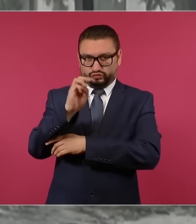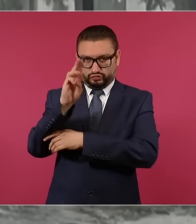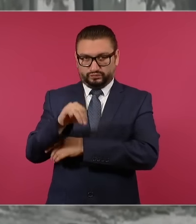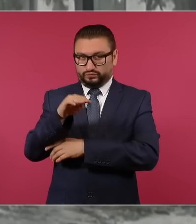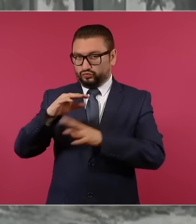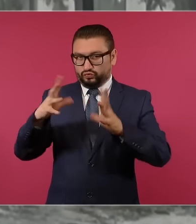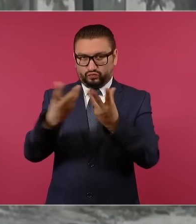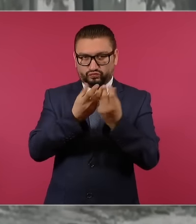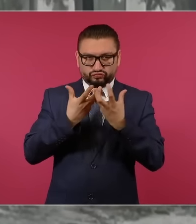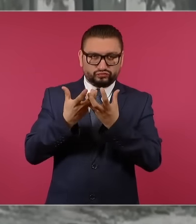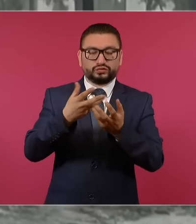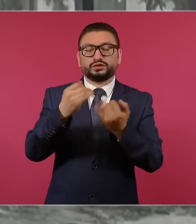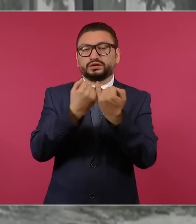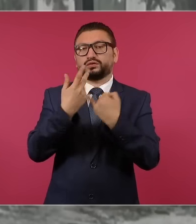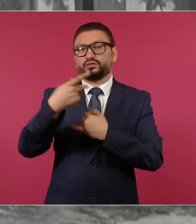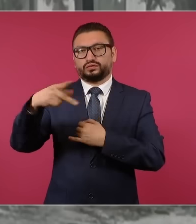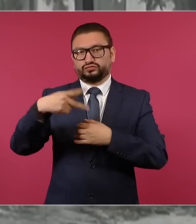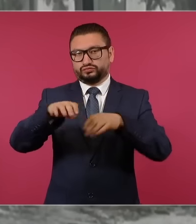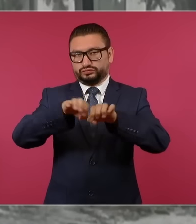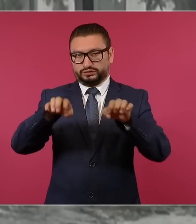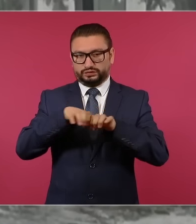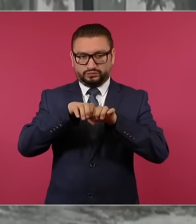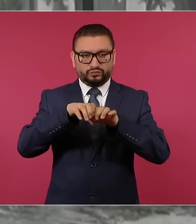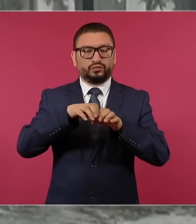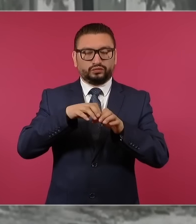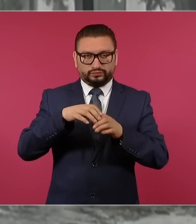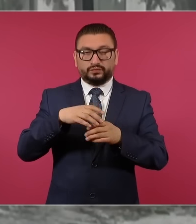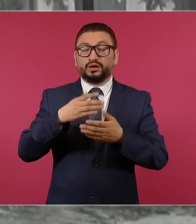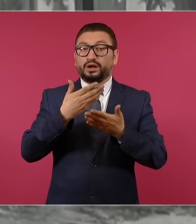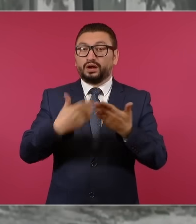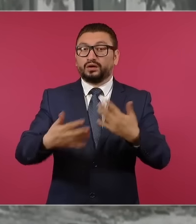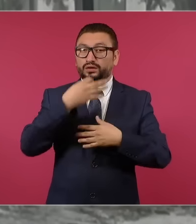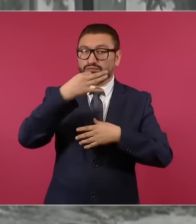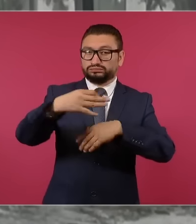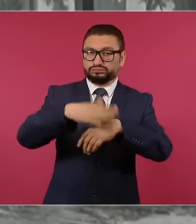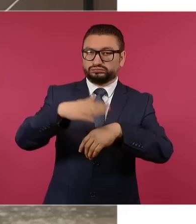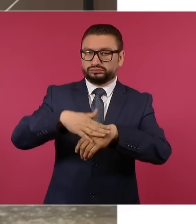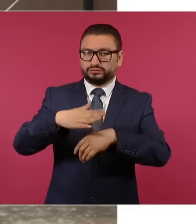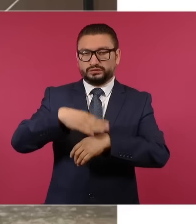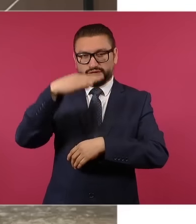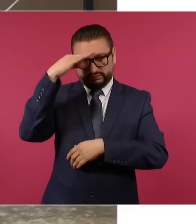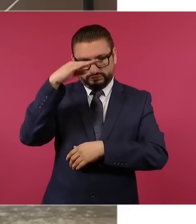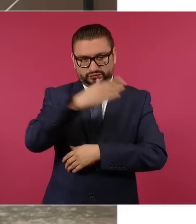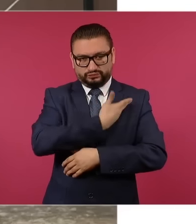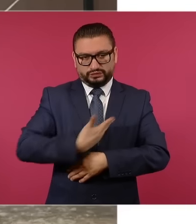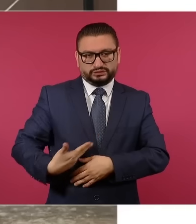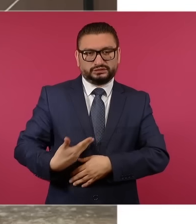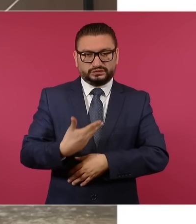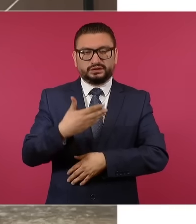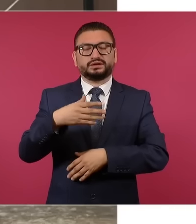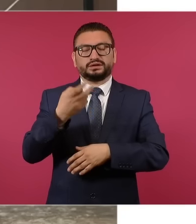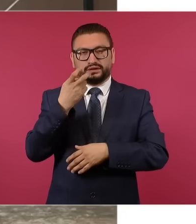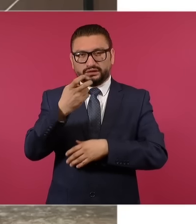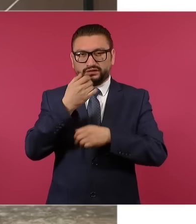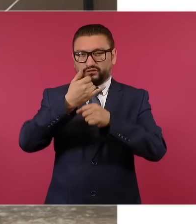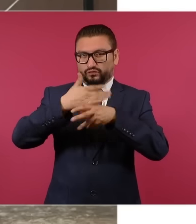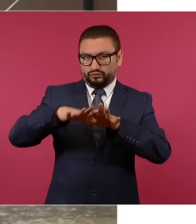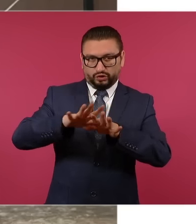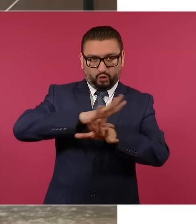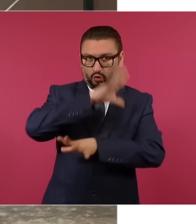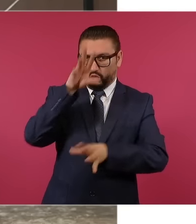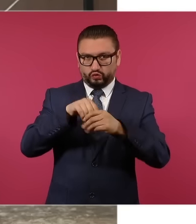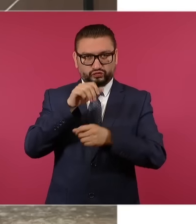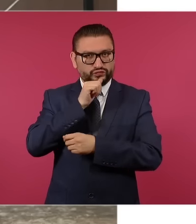asimismo como su gabinete. El reporte que tenemos, señor presidente, que son con datos preliminares porque ha